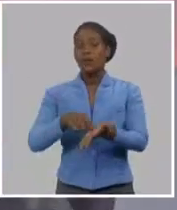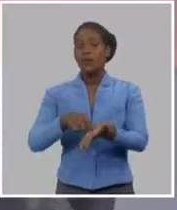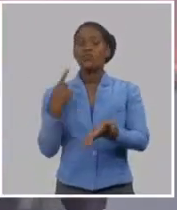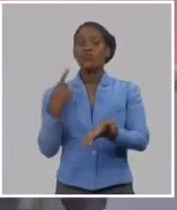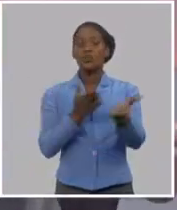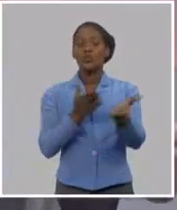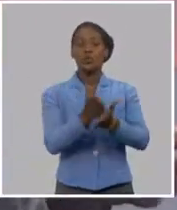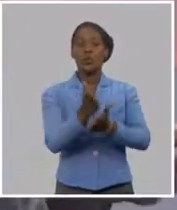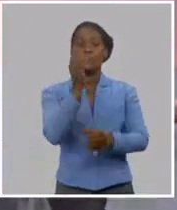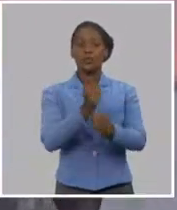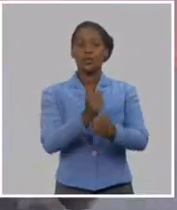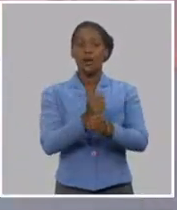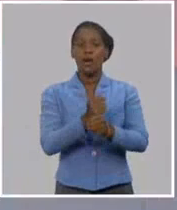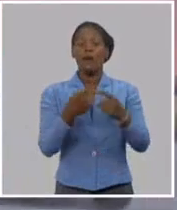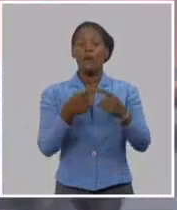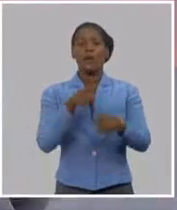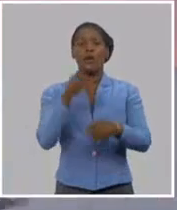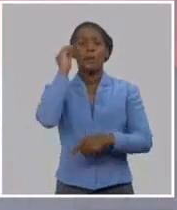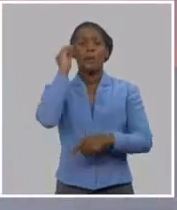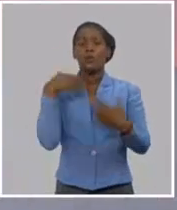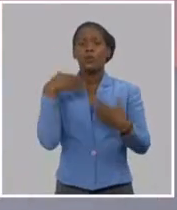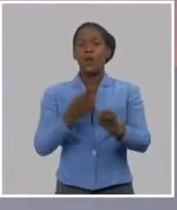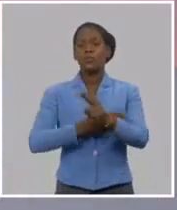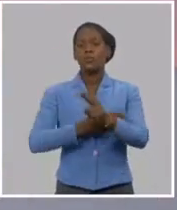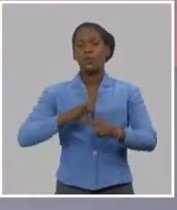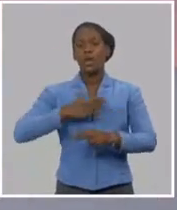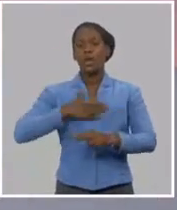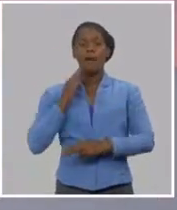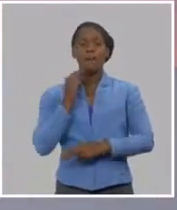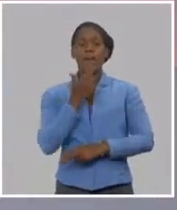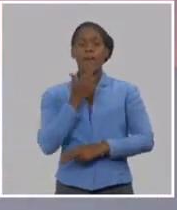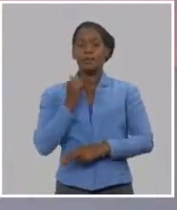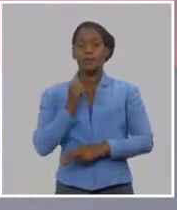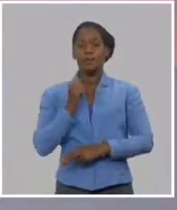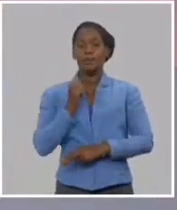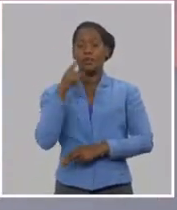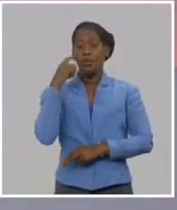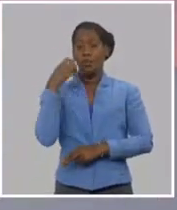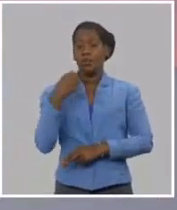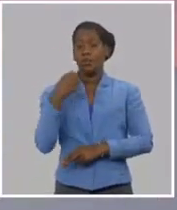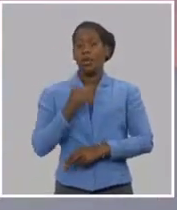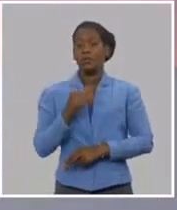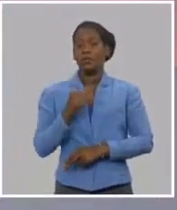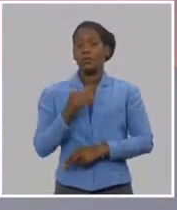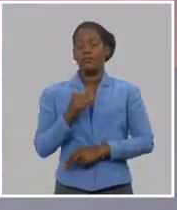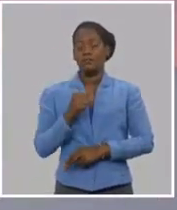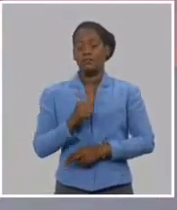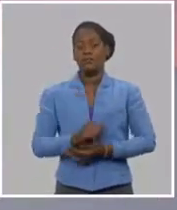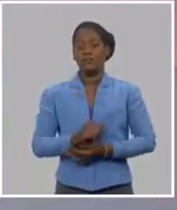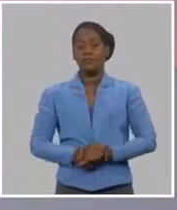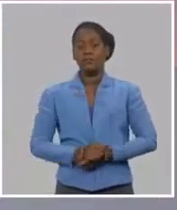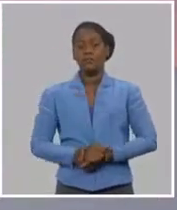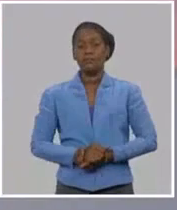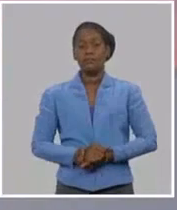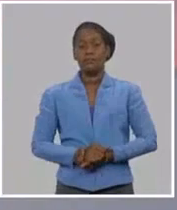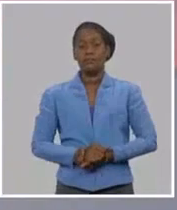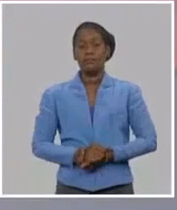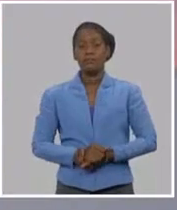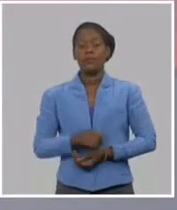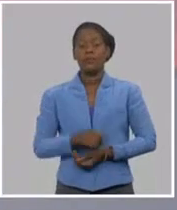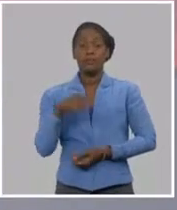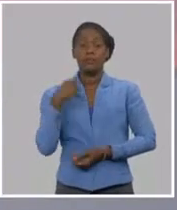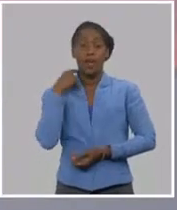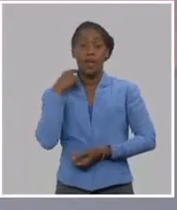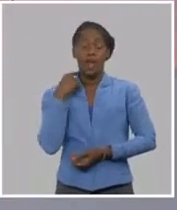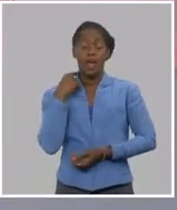seminarios de estudios martianos, que ya se estaban desarrollando desde la década del 70 del siglo pasado. Y en un año tan singular